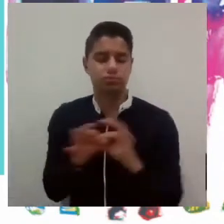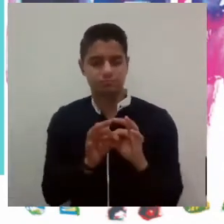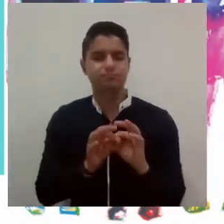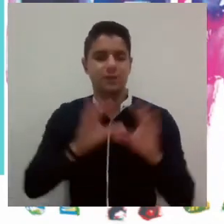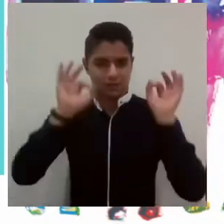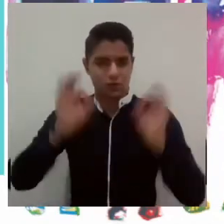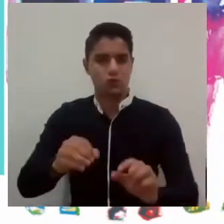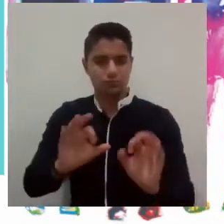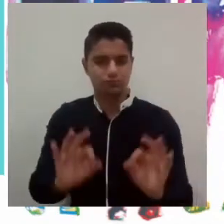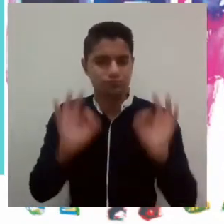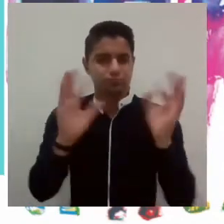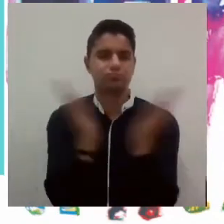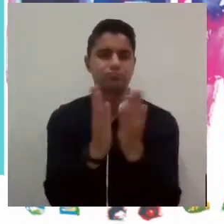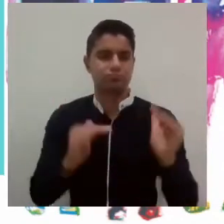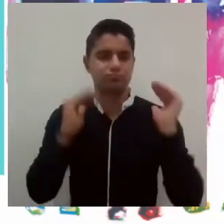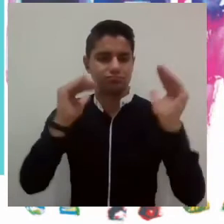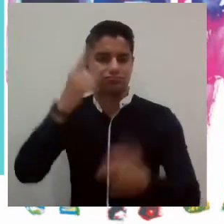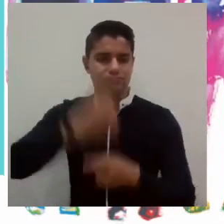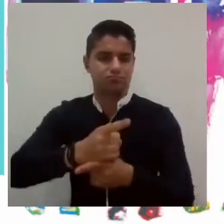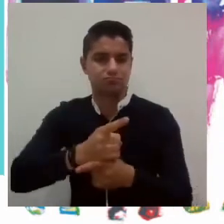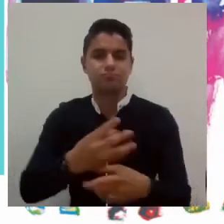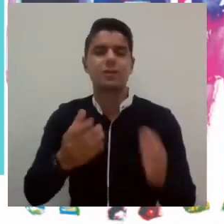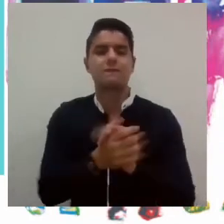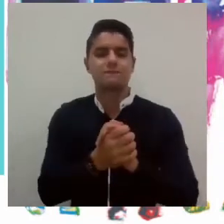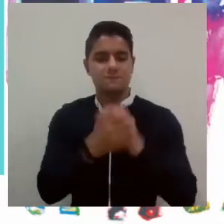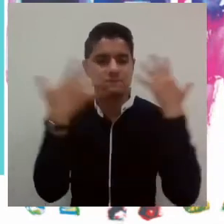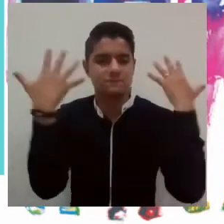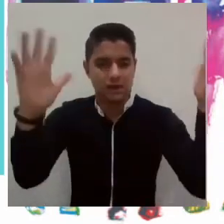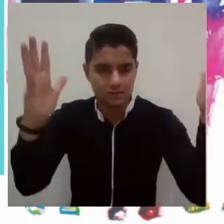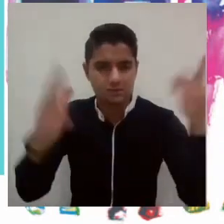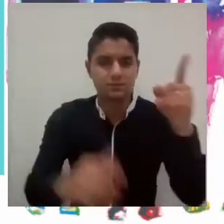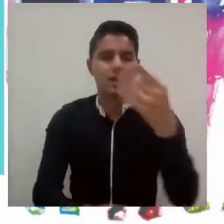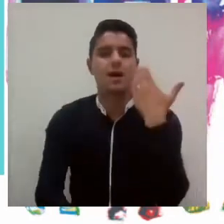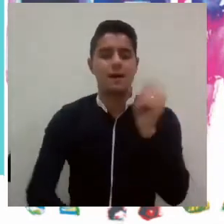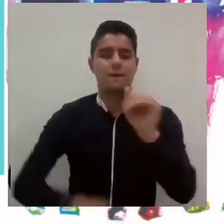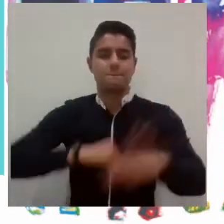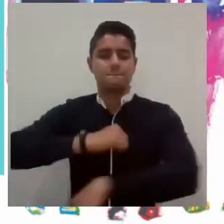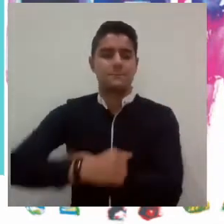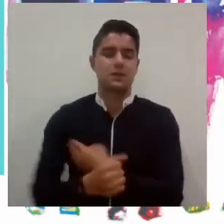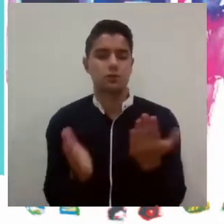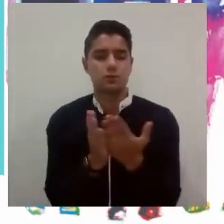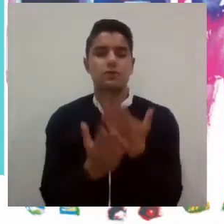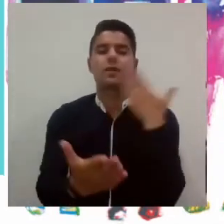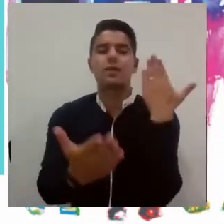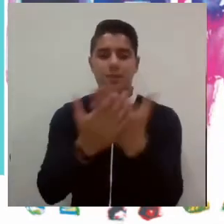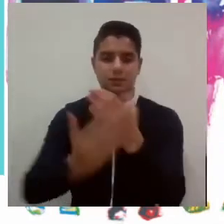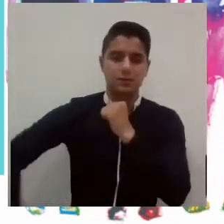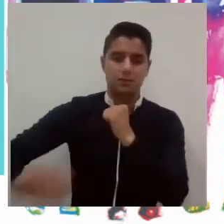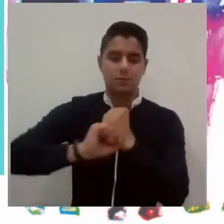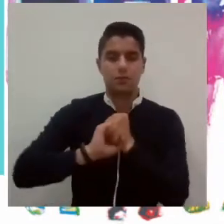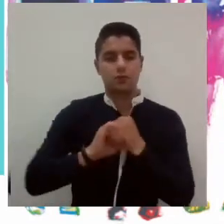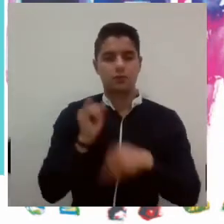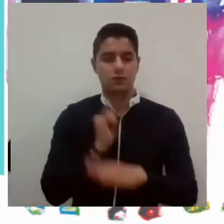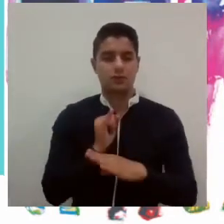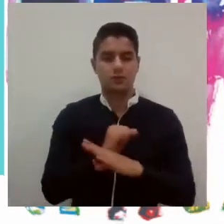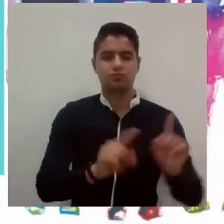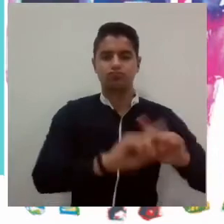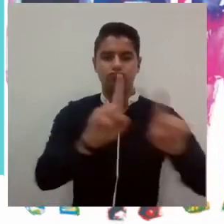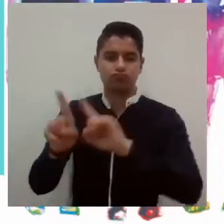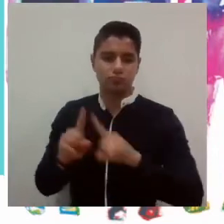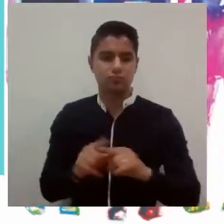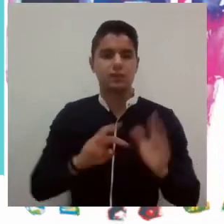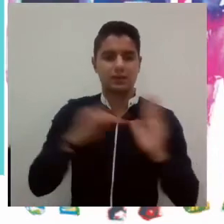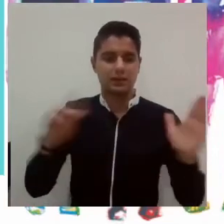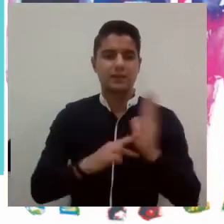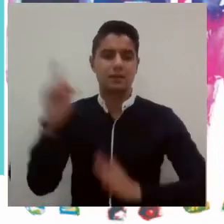garantizar la calidad en la educación superior. Felicitaciones, señora Ministra de Educación, y gracias por su apoyo al IFID y a las instituciones